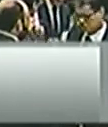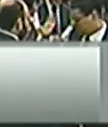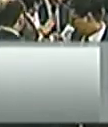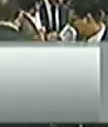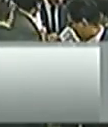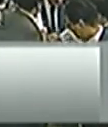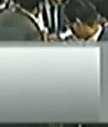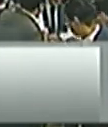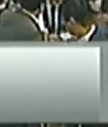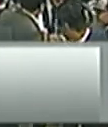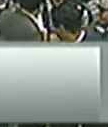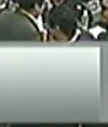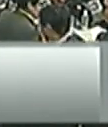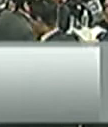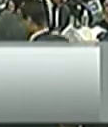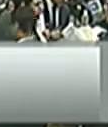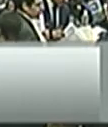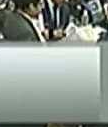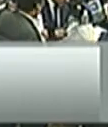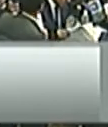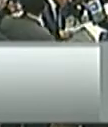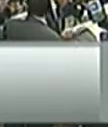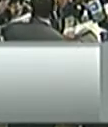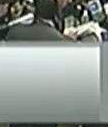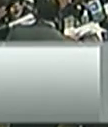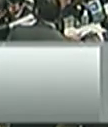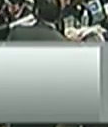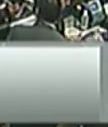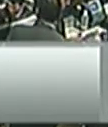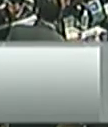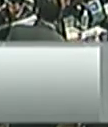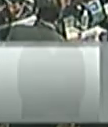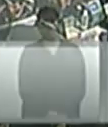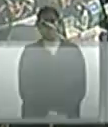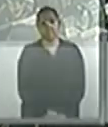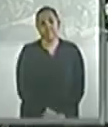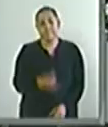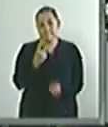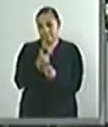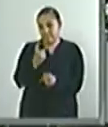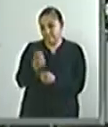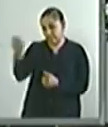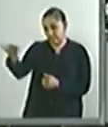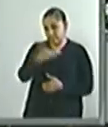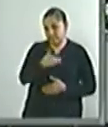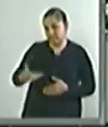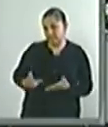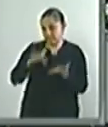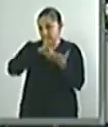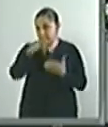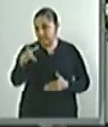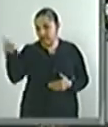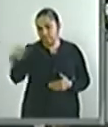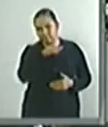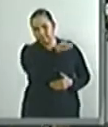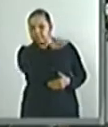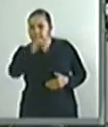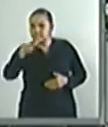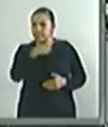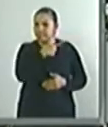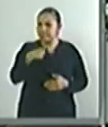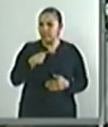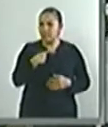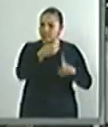Primero que nada, presidente, agradezco muchísimo el que llames al orden a la Asamblea, toda vez que parece que venimos a